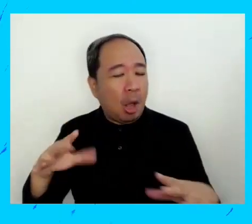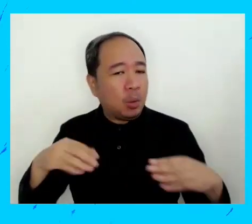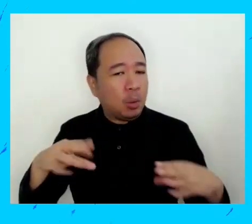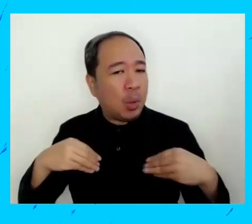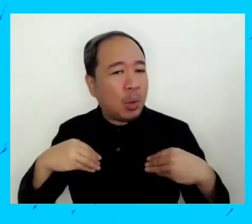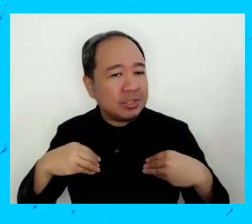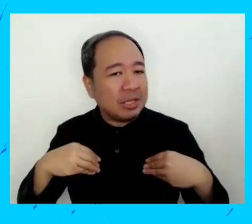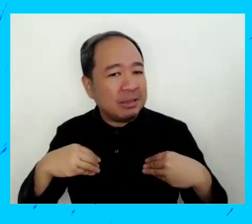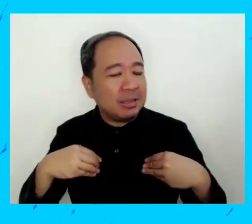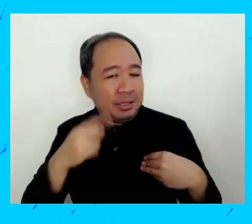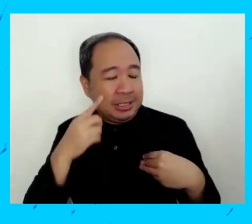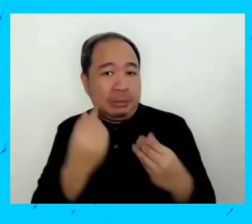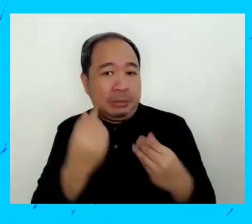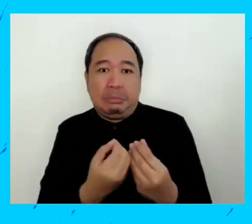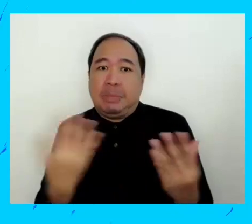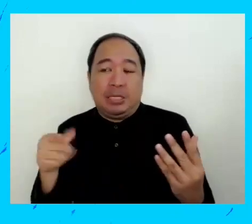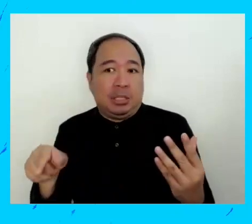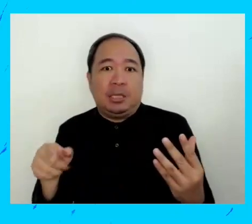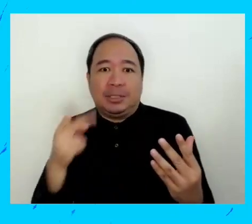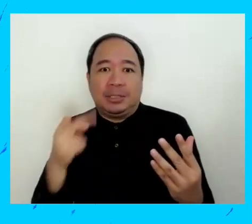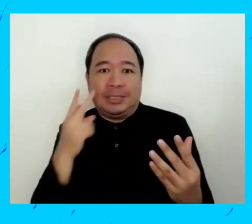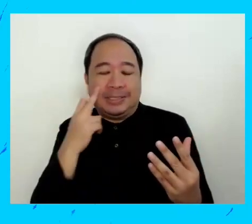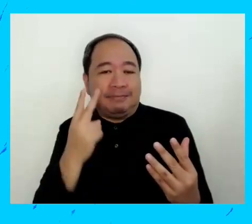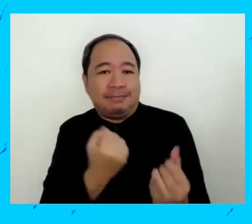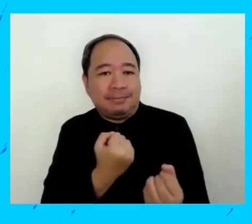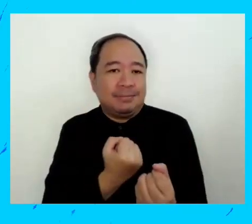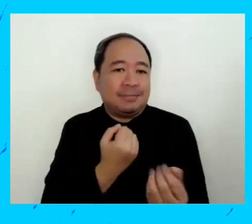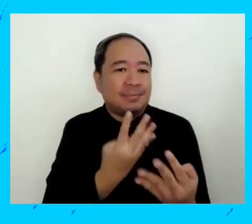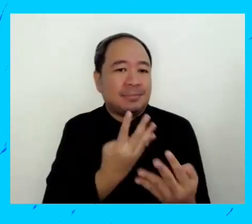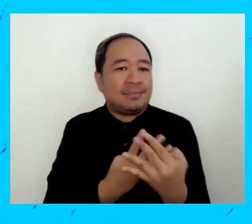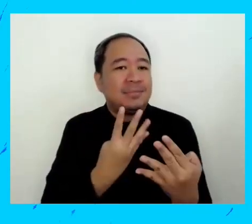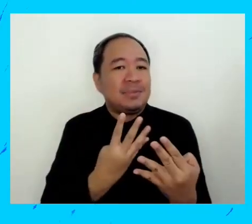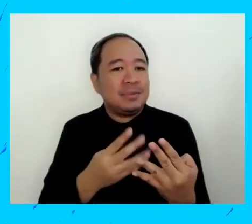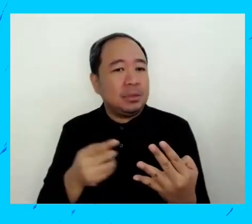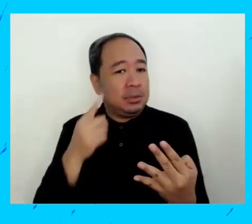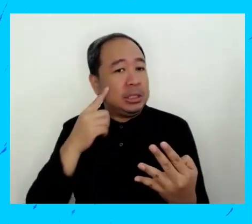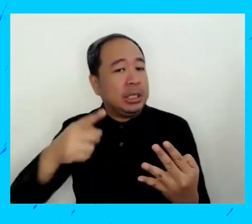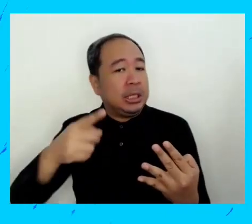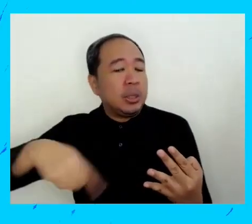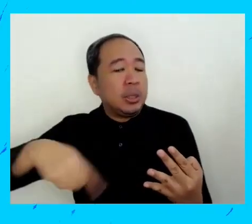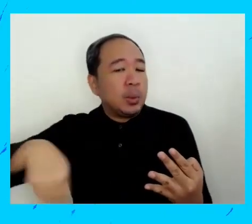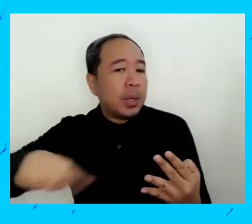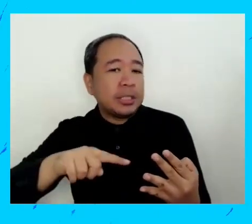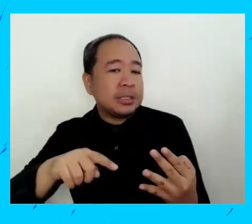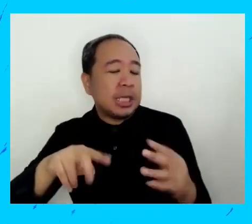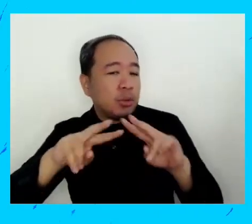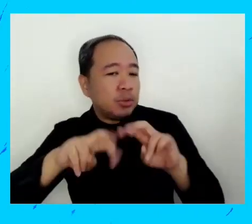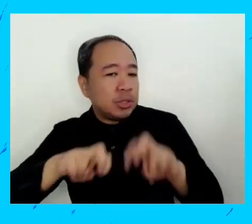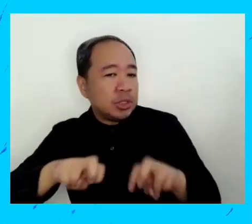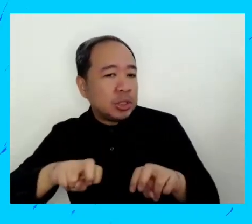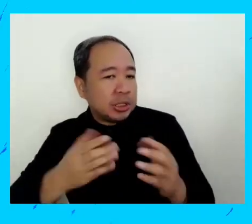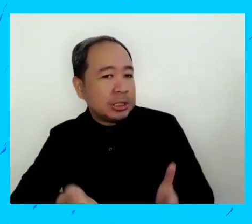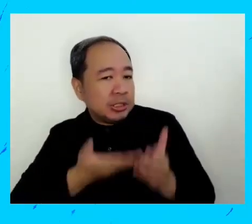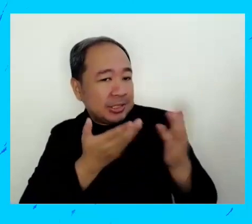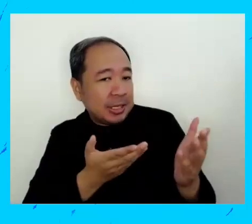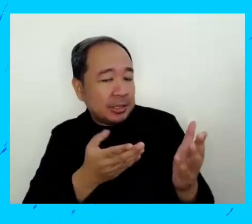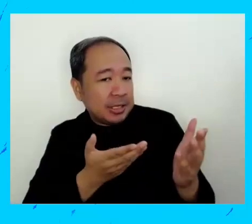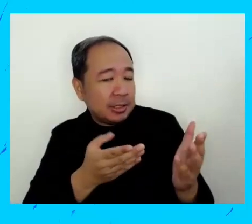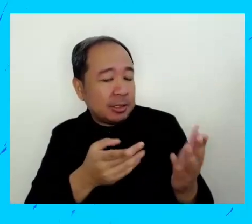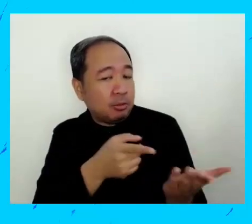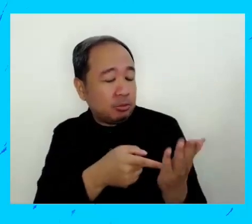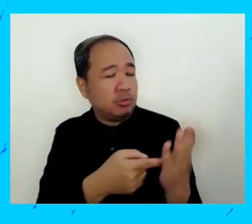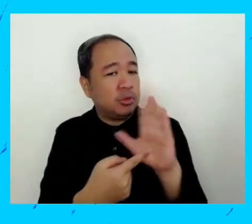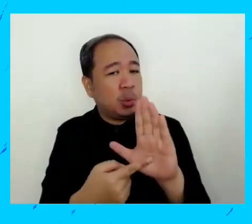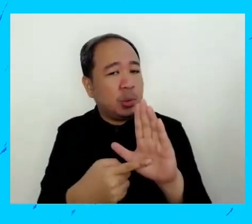conocimiento sobre muchos elementos. Por eso muchos terminaron la detención. Se